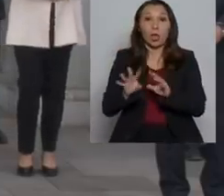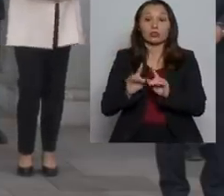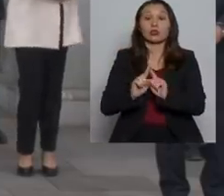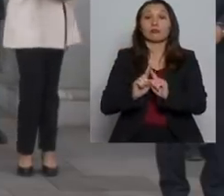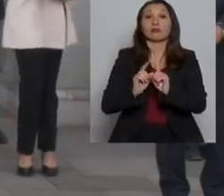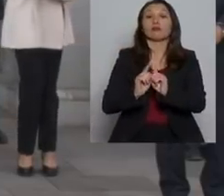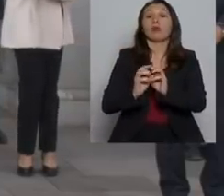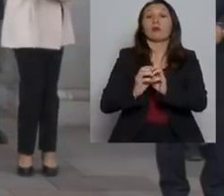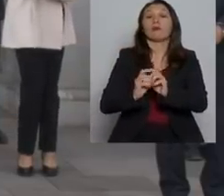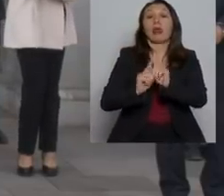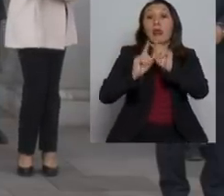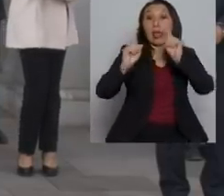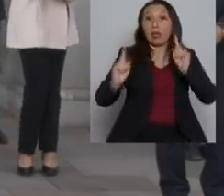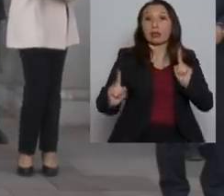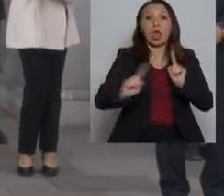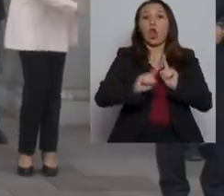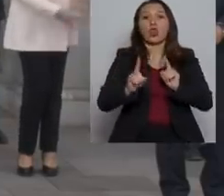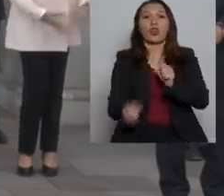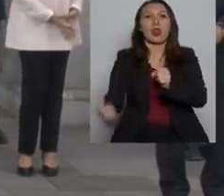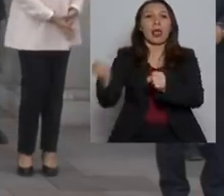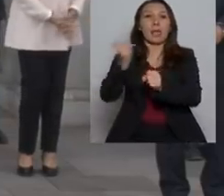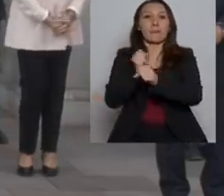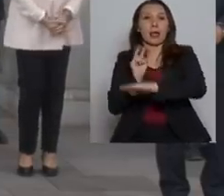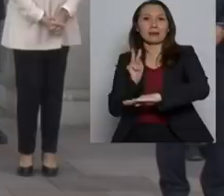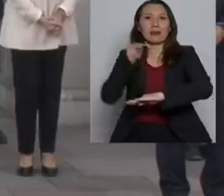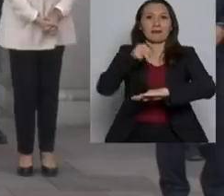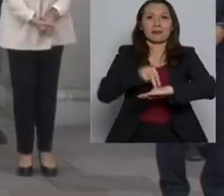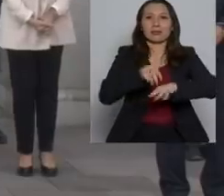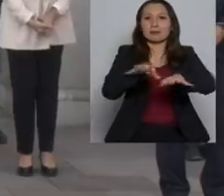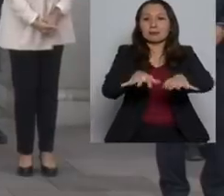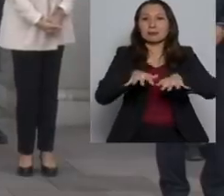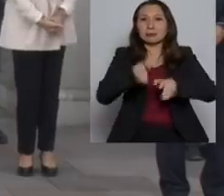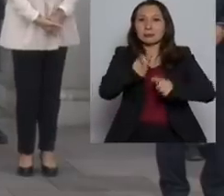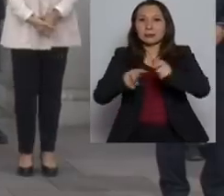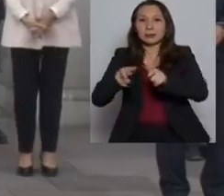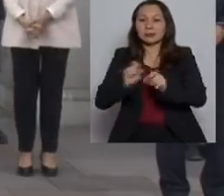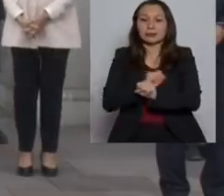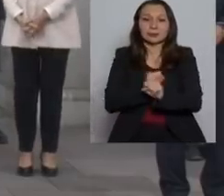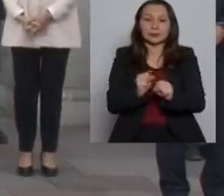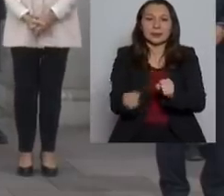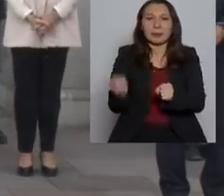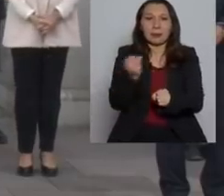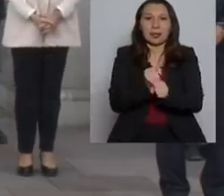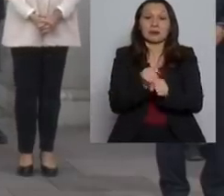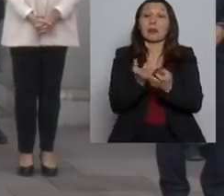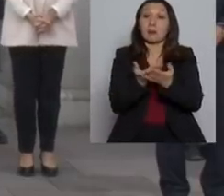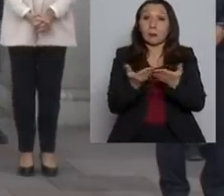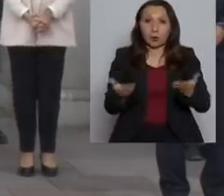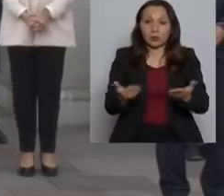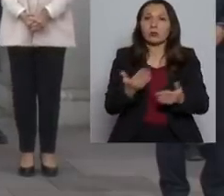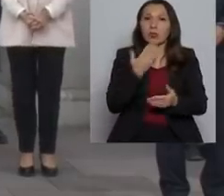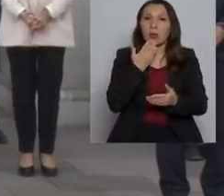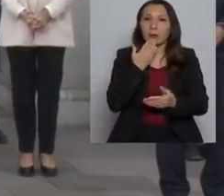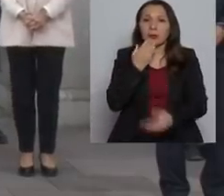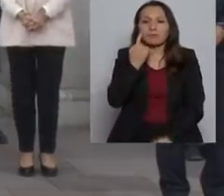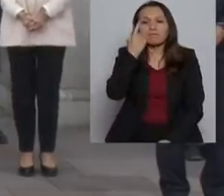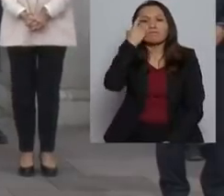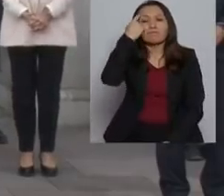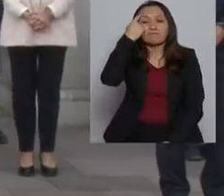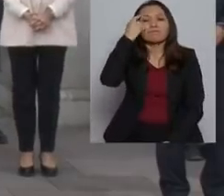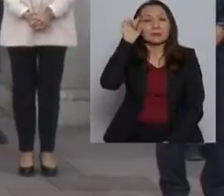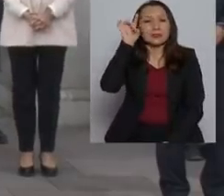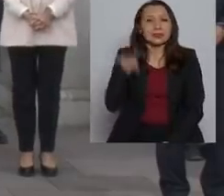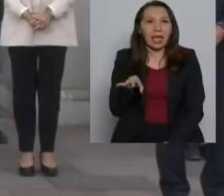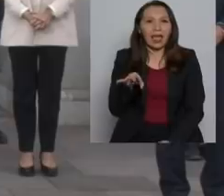distancia no reemplaza a la educación presencial. Y por eso estamos también muy conscientes de